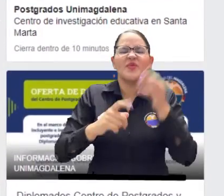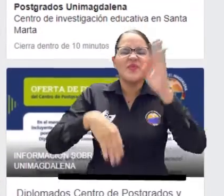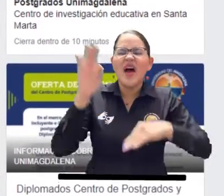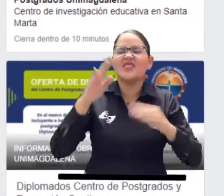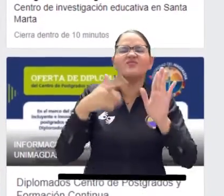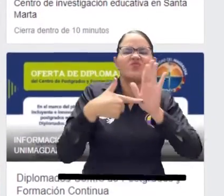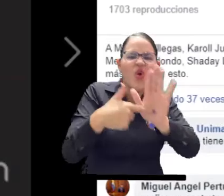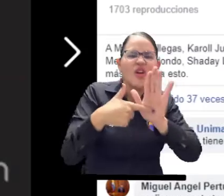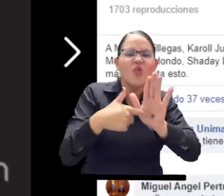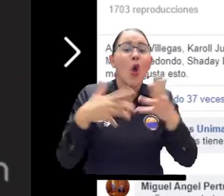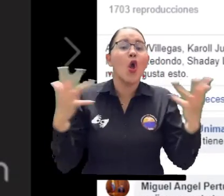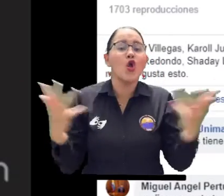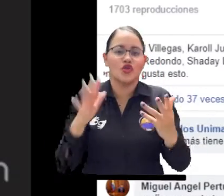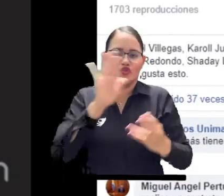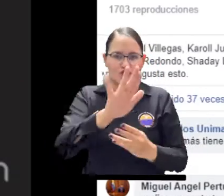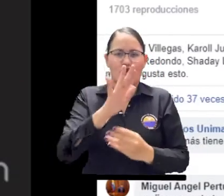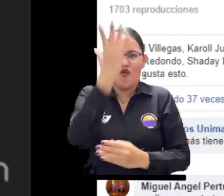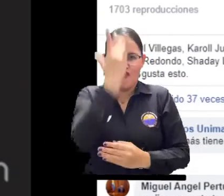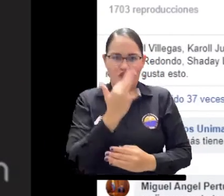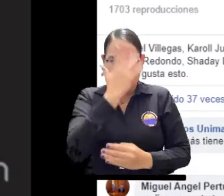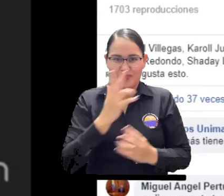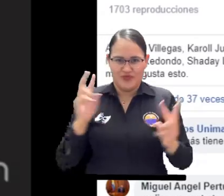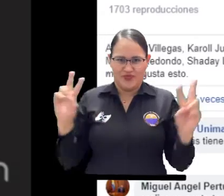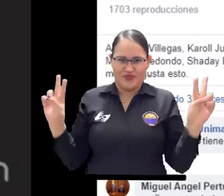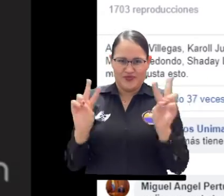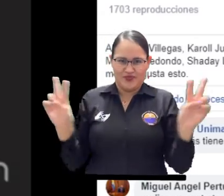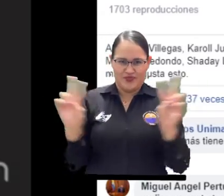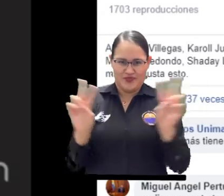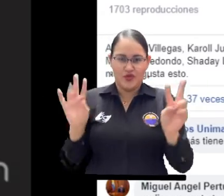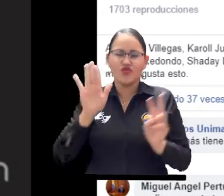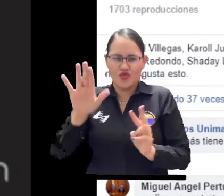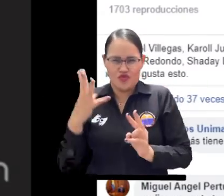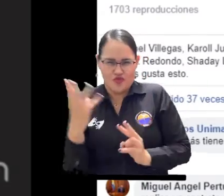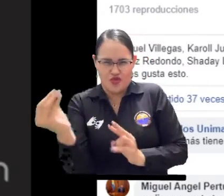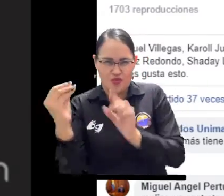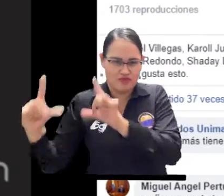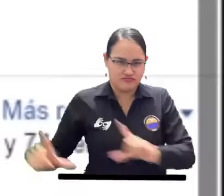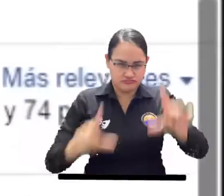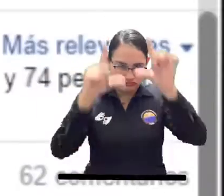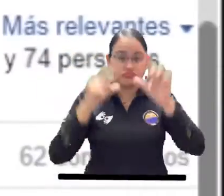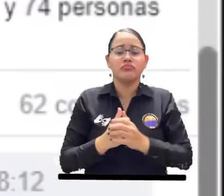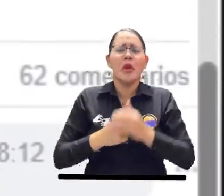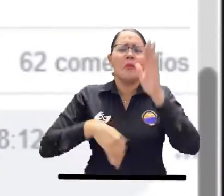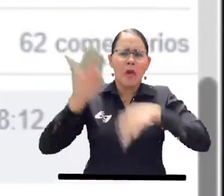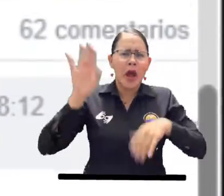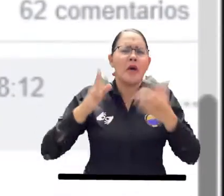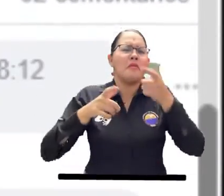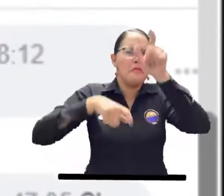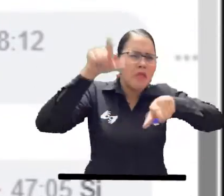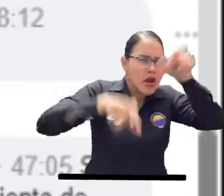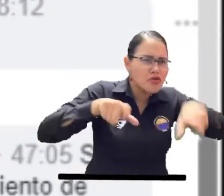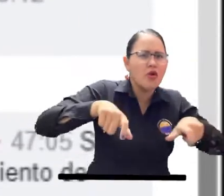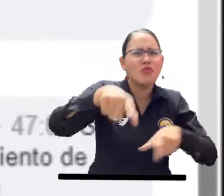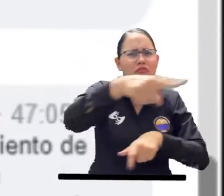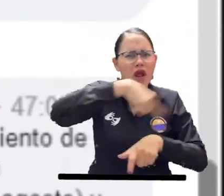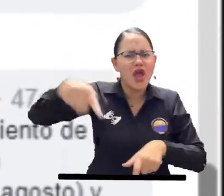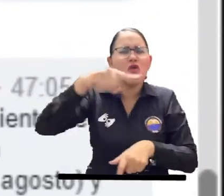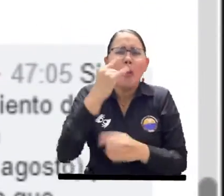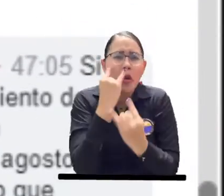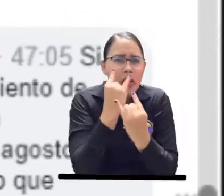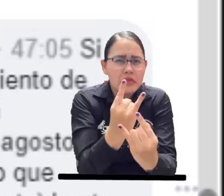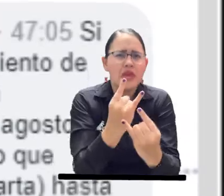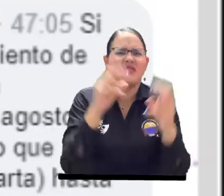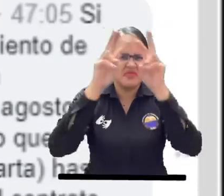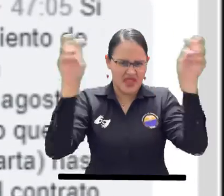asistentes entre estudiantes del programa de derecho de diferentes programas posgraduales así como ciudadanos interesados en la temática de los